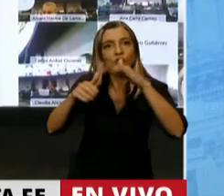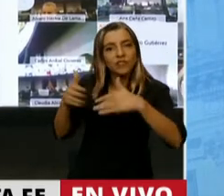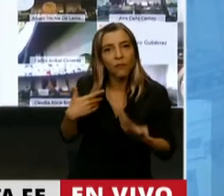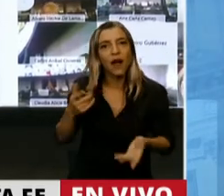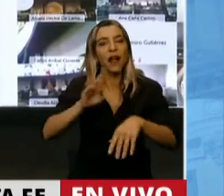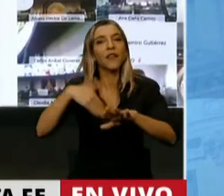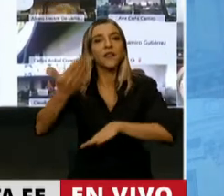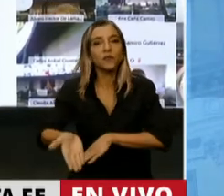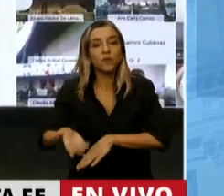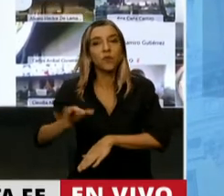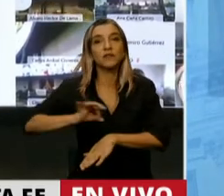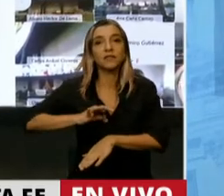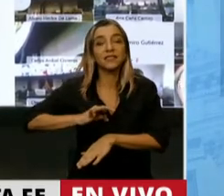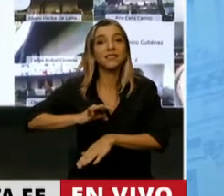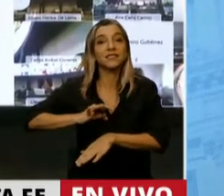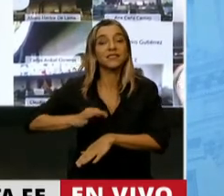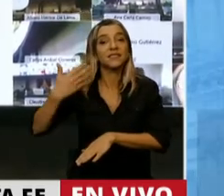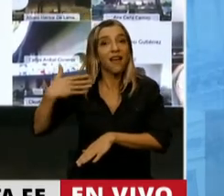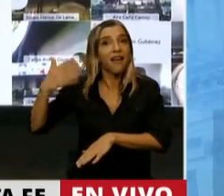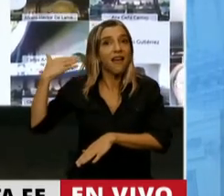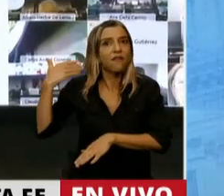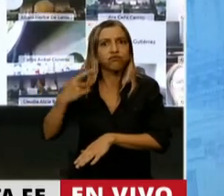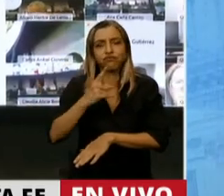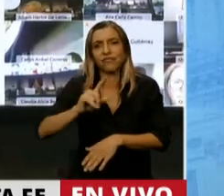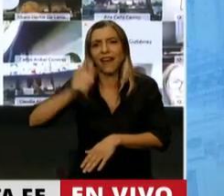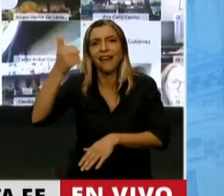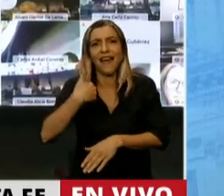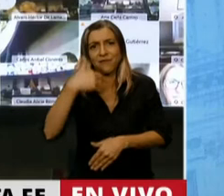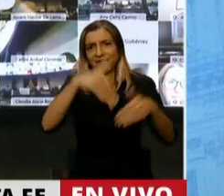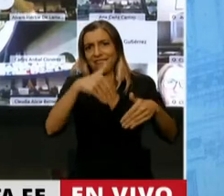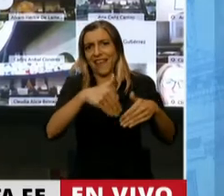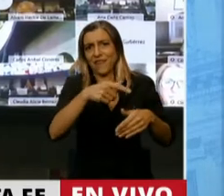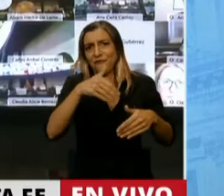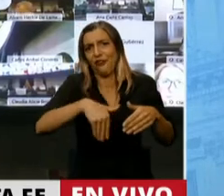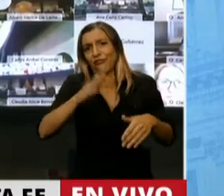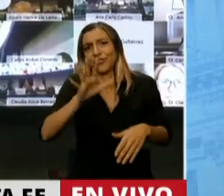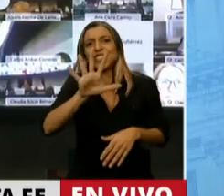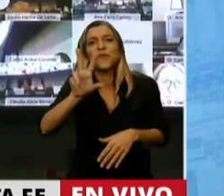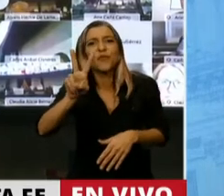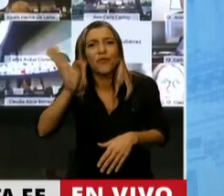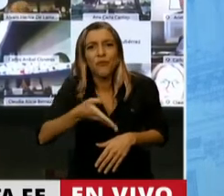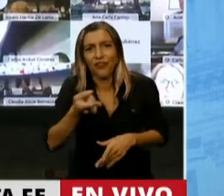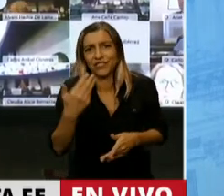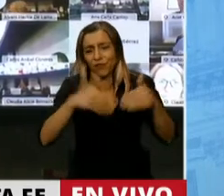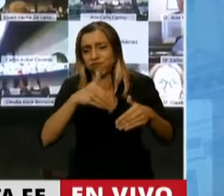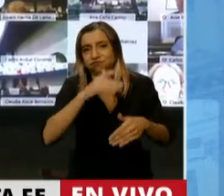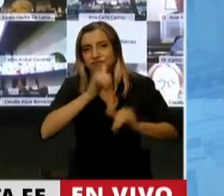octubre con el 52% de los votos. Porque pudo interpretar en ese momento para dónde tenía que ir la Argentina.